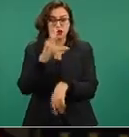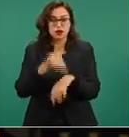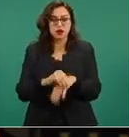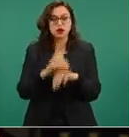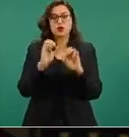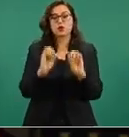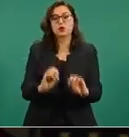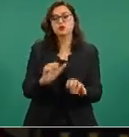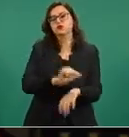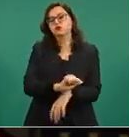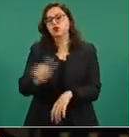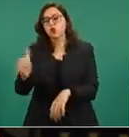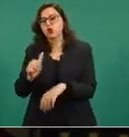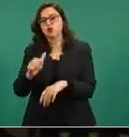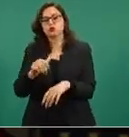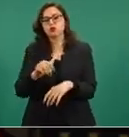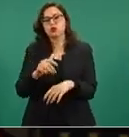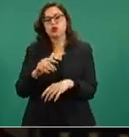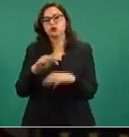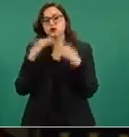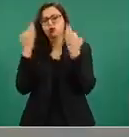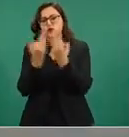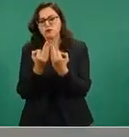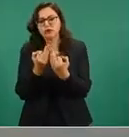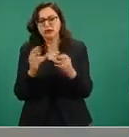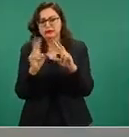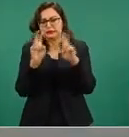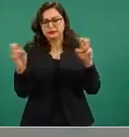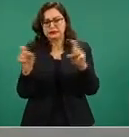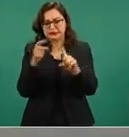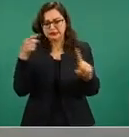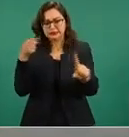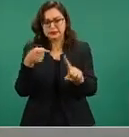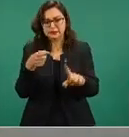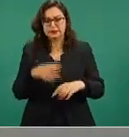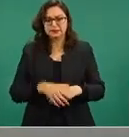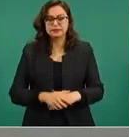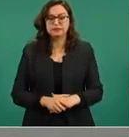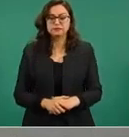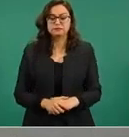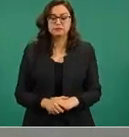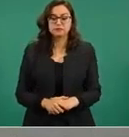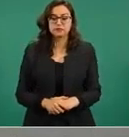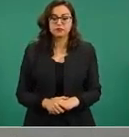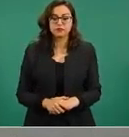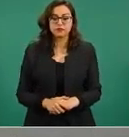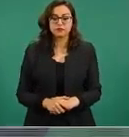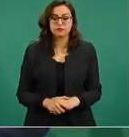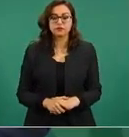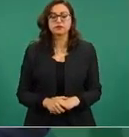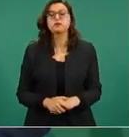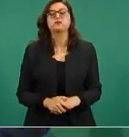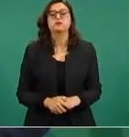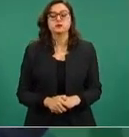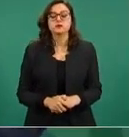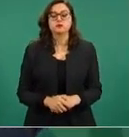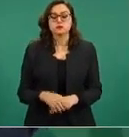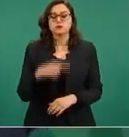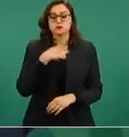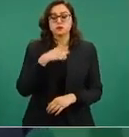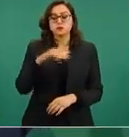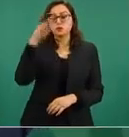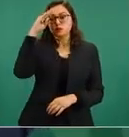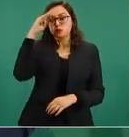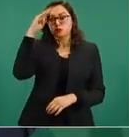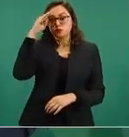Este tema en lo particular, señor Presidente, muchas gracias. Pues yo creo que es una iniciativa de la sociedad y en particular de las